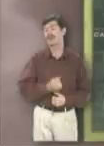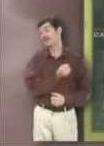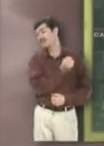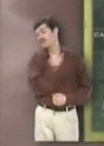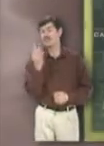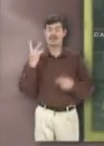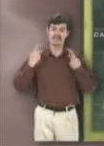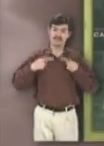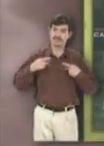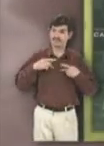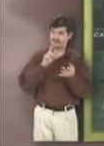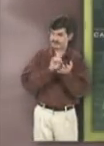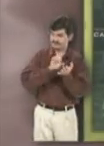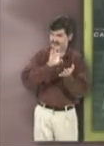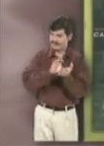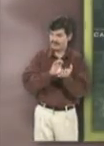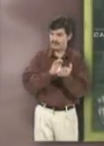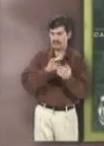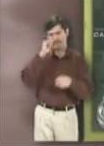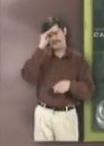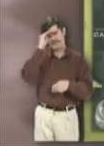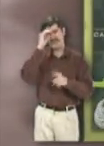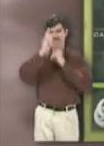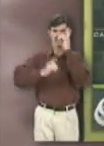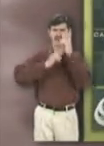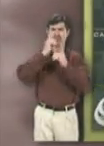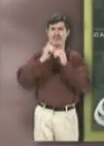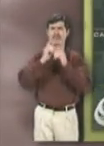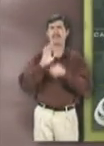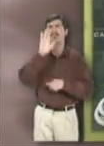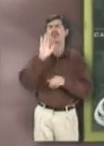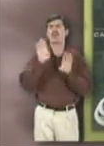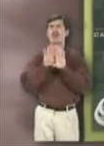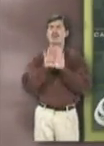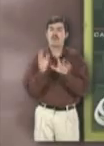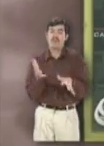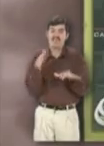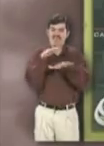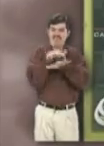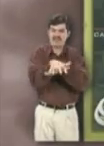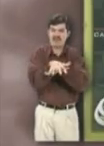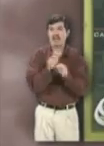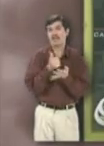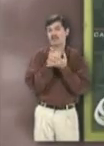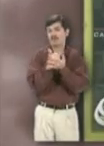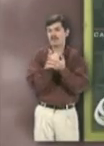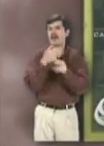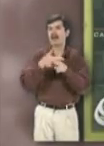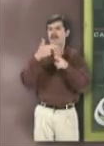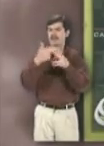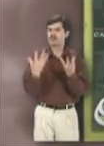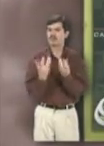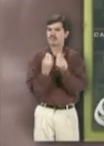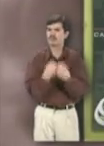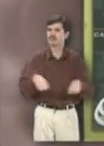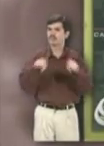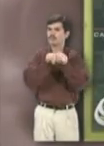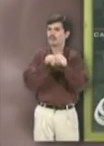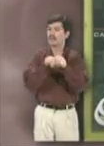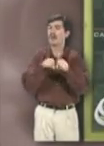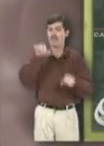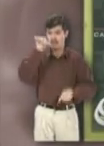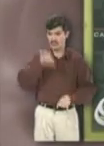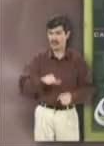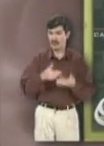Muchas personas con discapacidad consideran al deporte como una forma de integración e incluso a la sociedad.